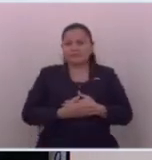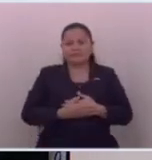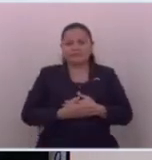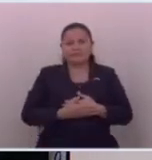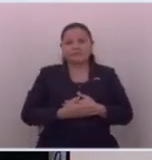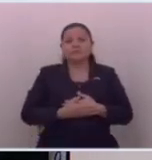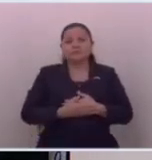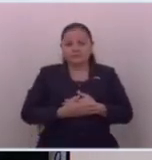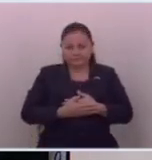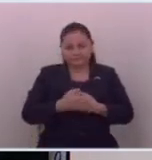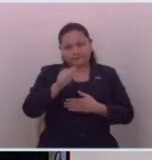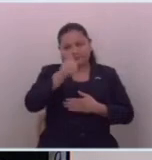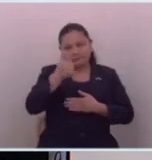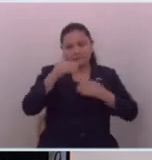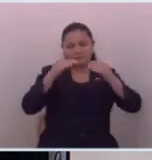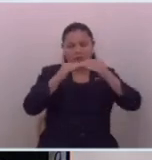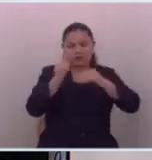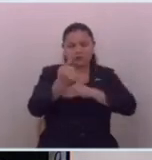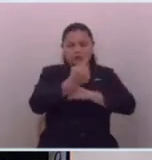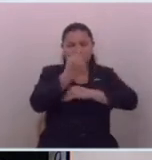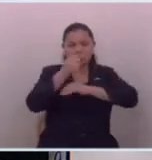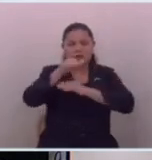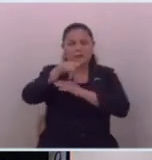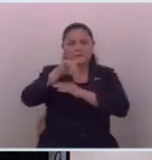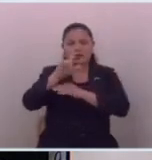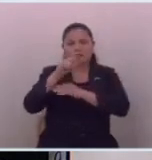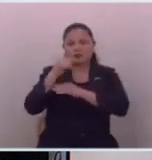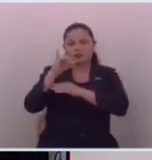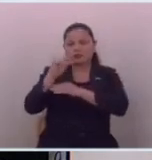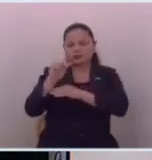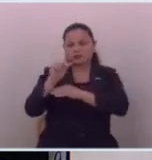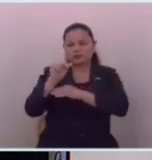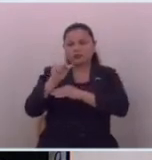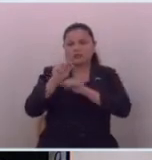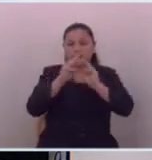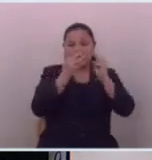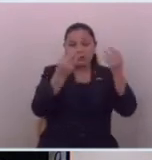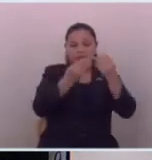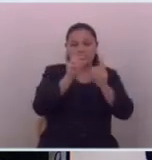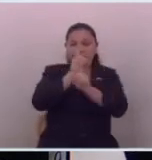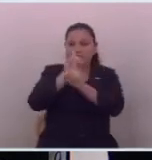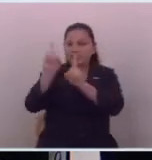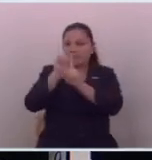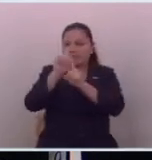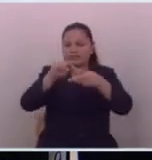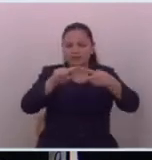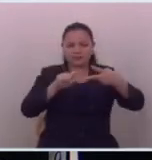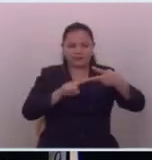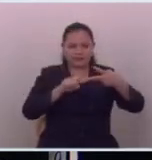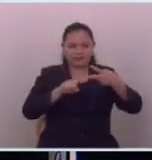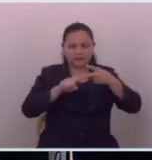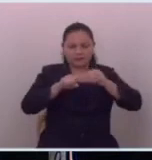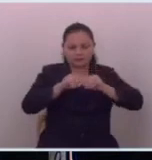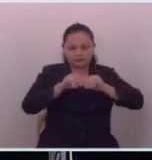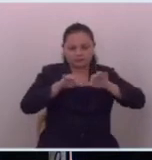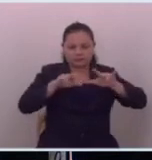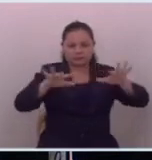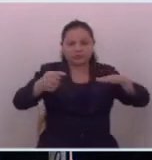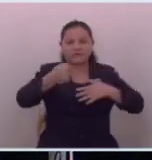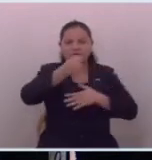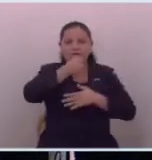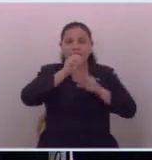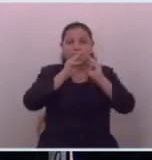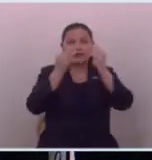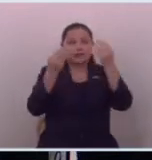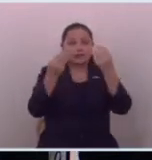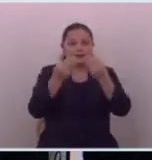y una cosa es la apología del delito o del terrorismo una cosa es difundir los mensajes de las